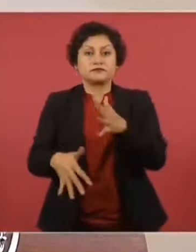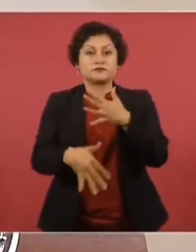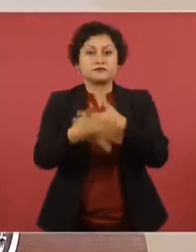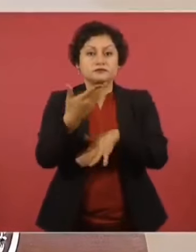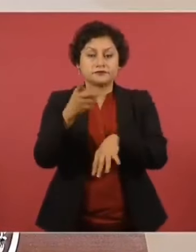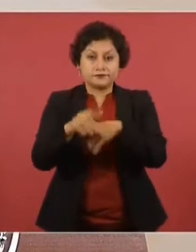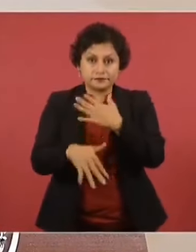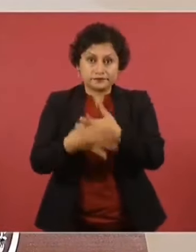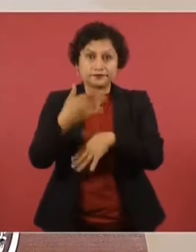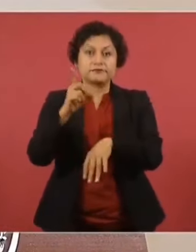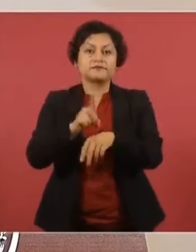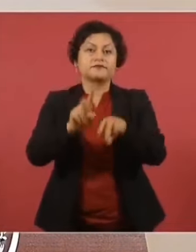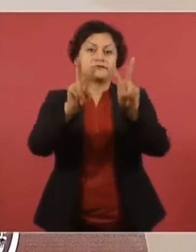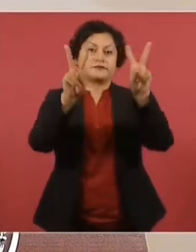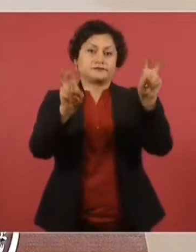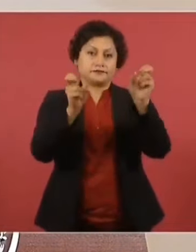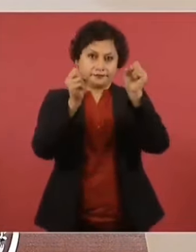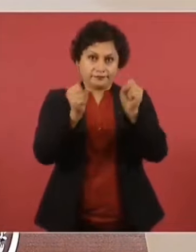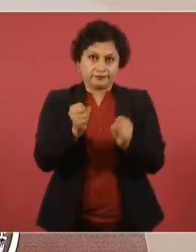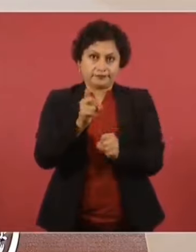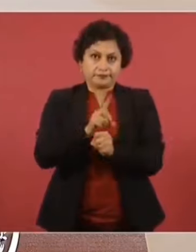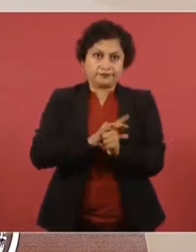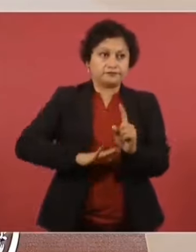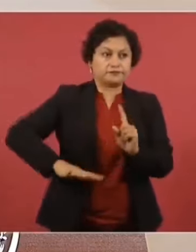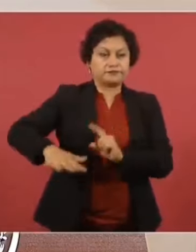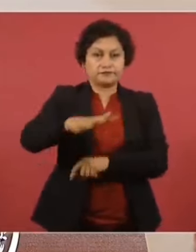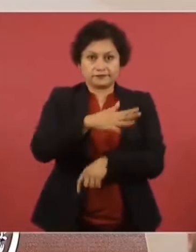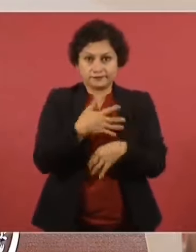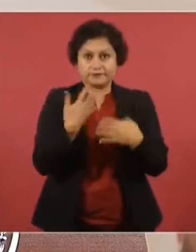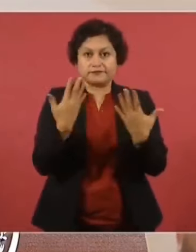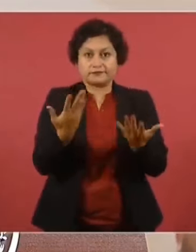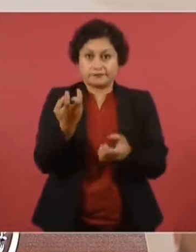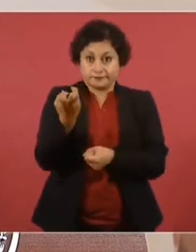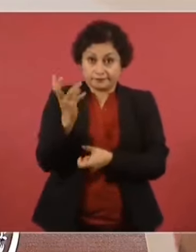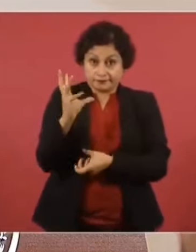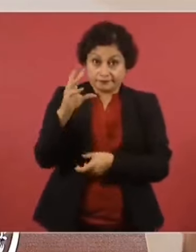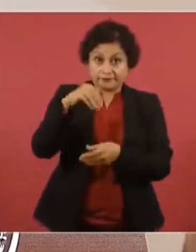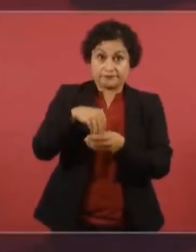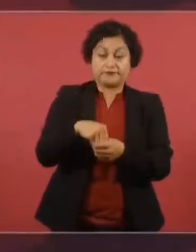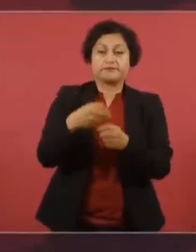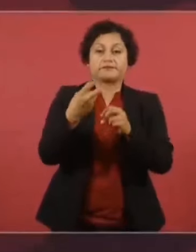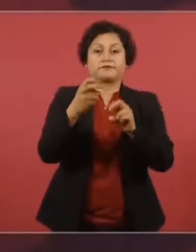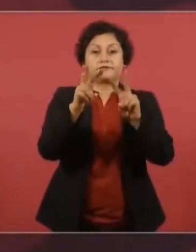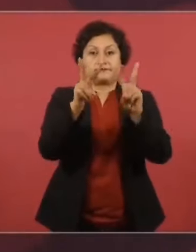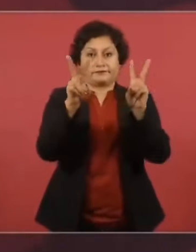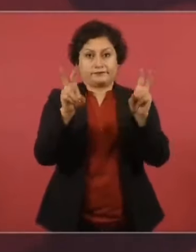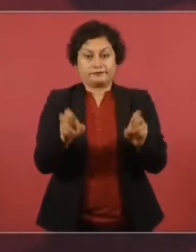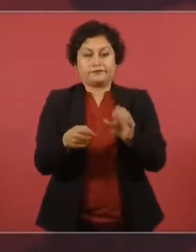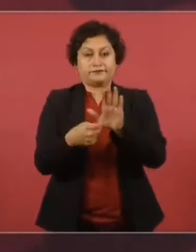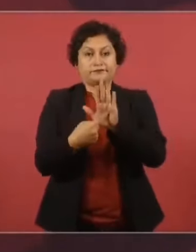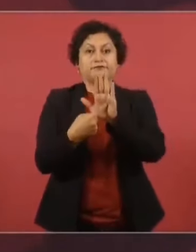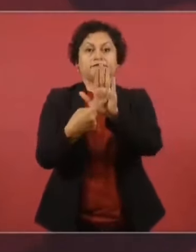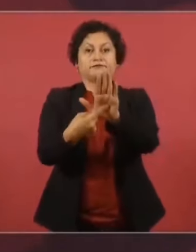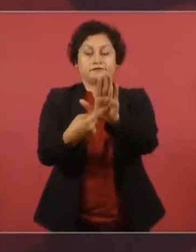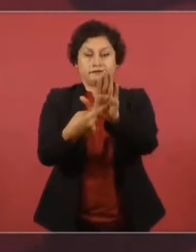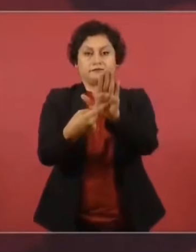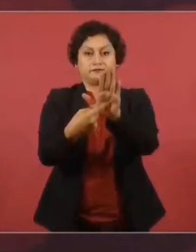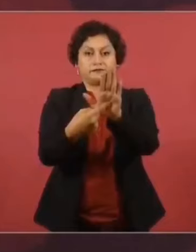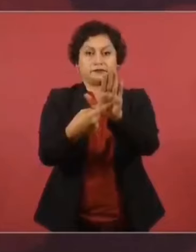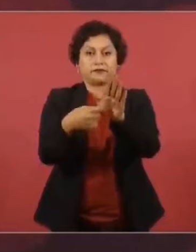y se va a dar a conocer con más